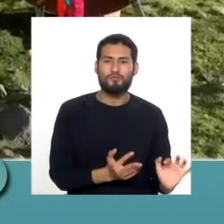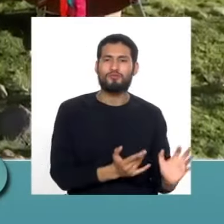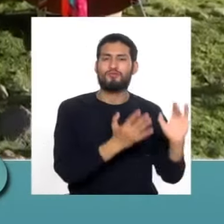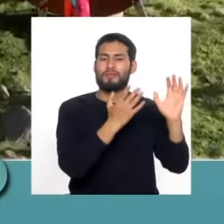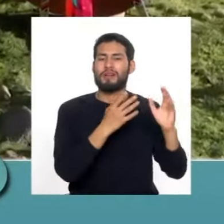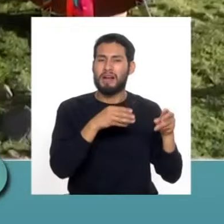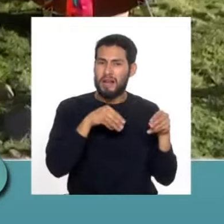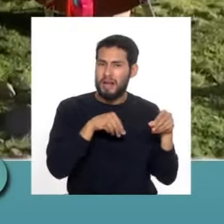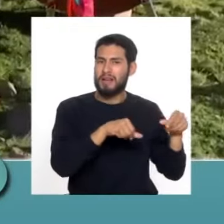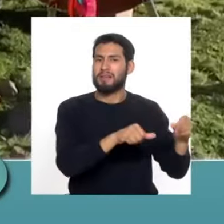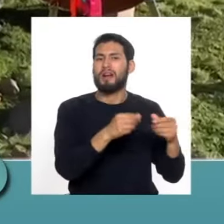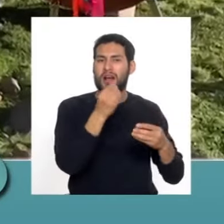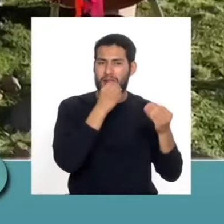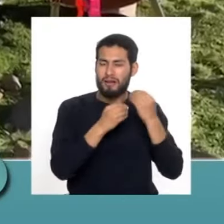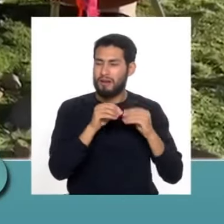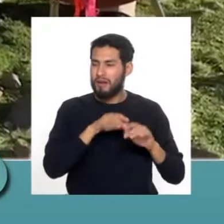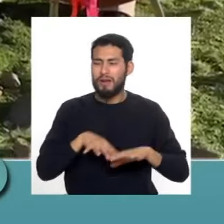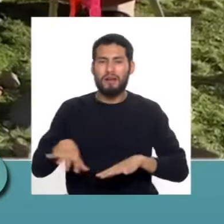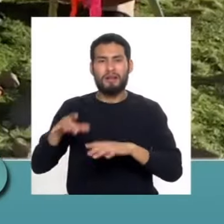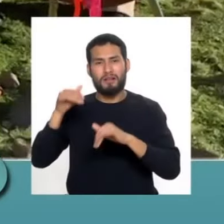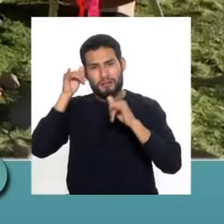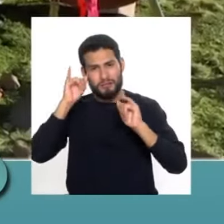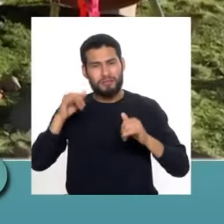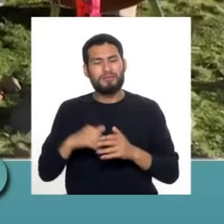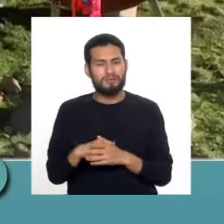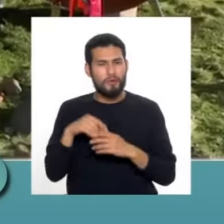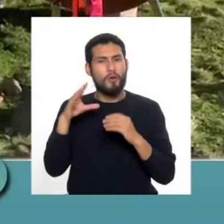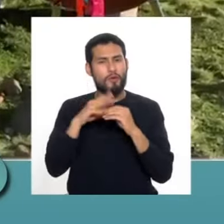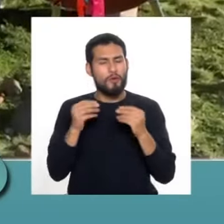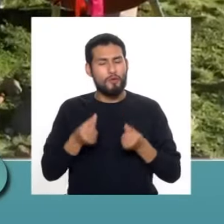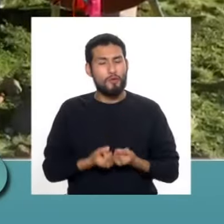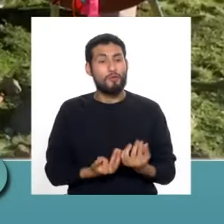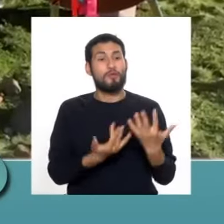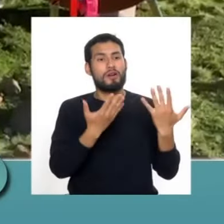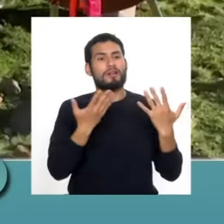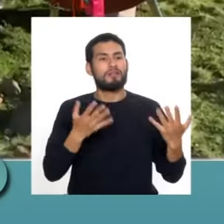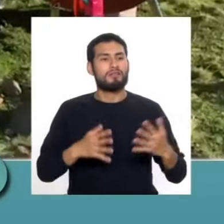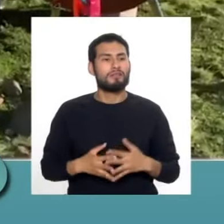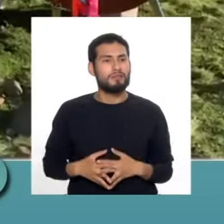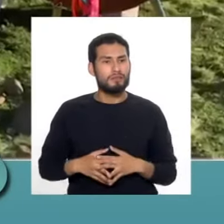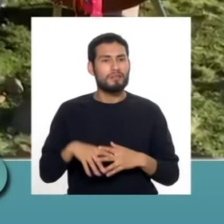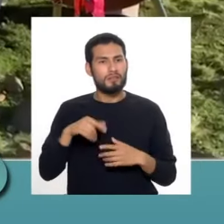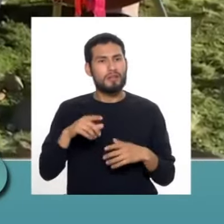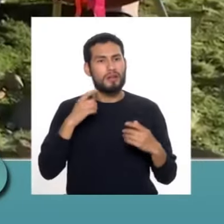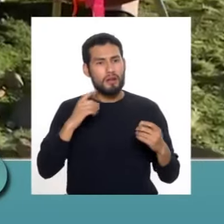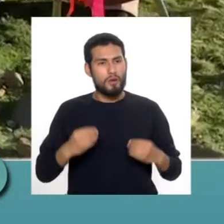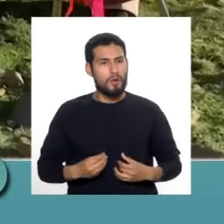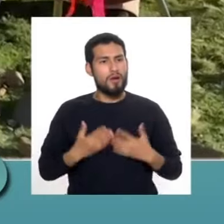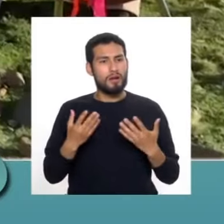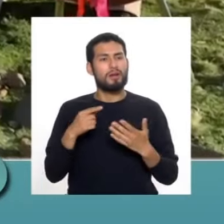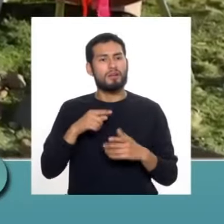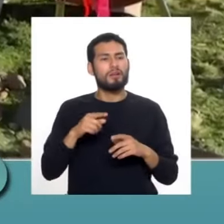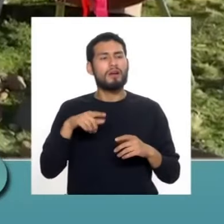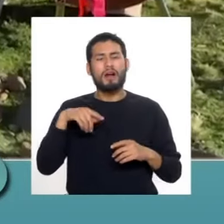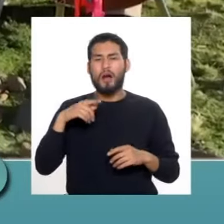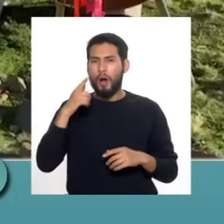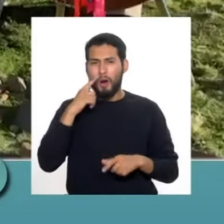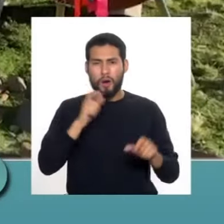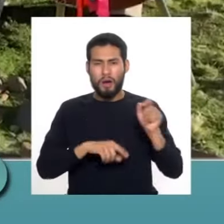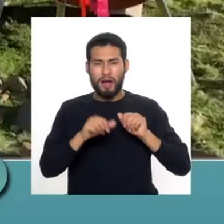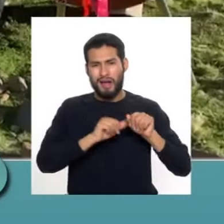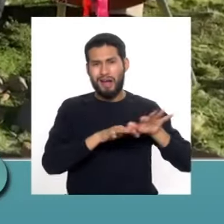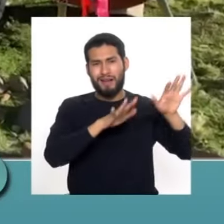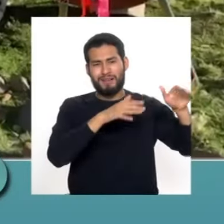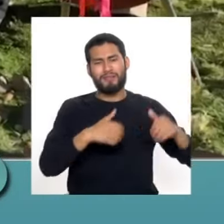sembríos, el alimento para los ganados, sea muy fructífero. Y a la vez, también, ¿no?, la vitalidad para el hombre andino, que vive sobre